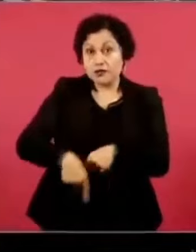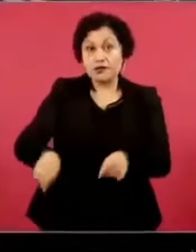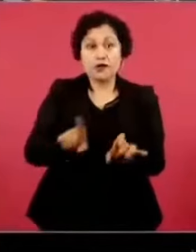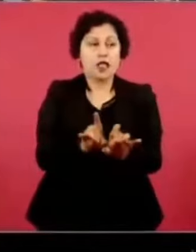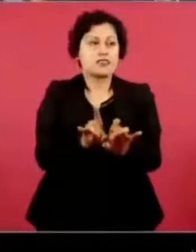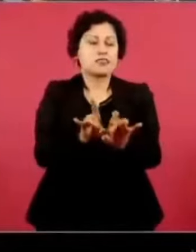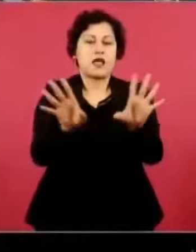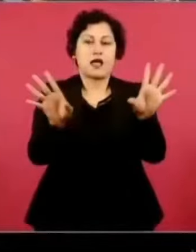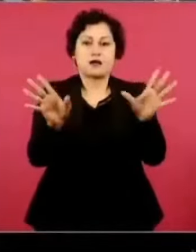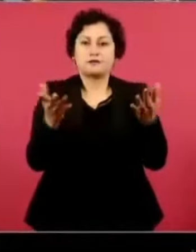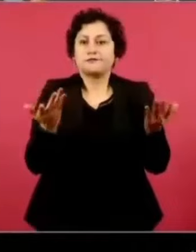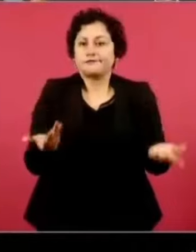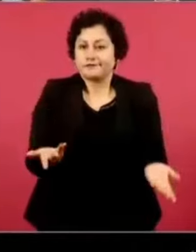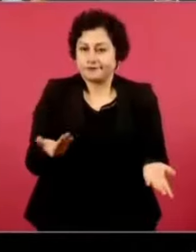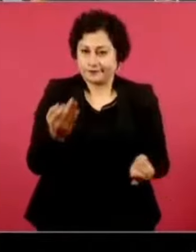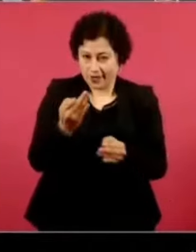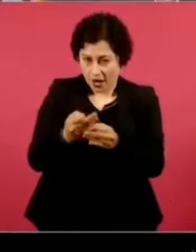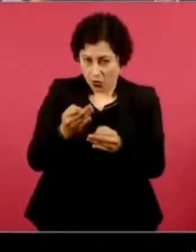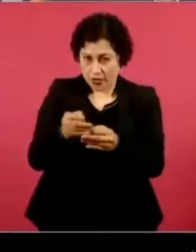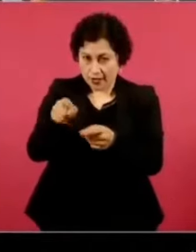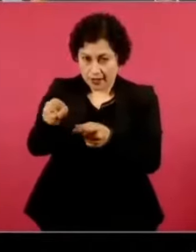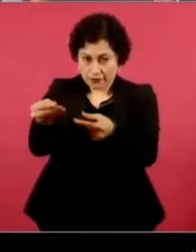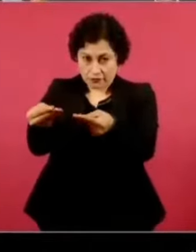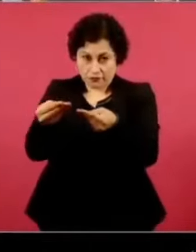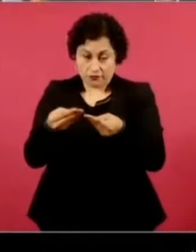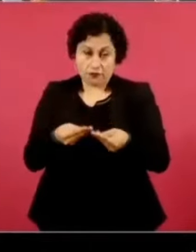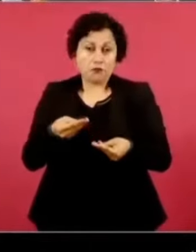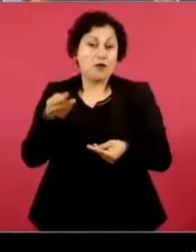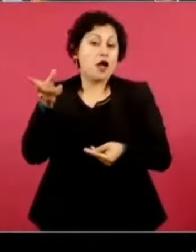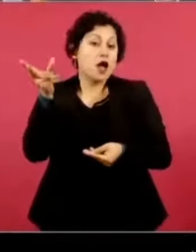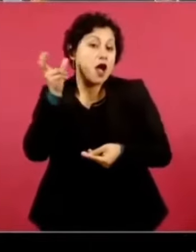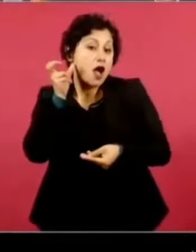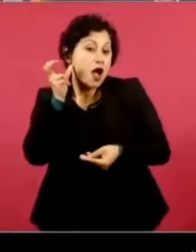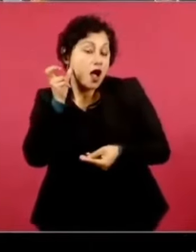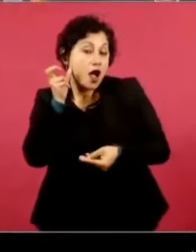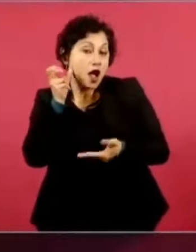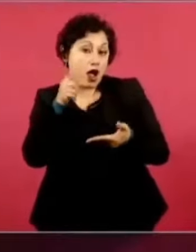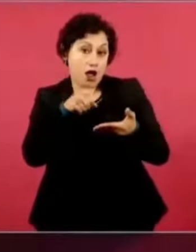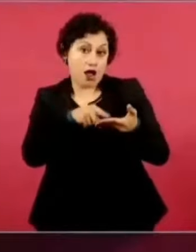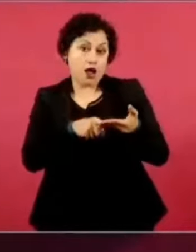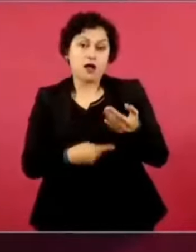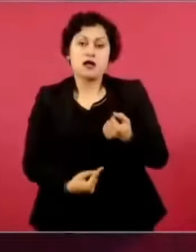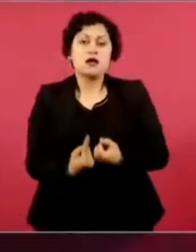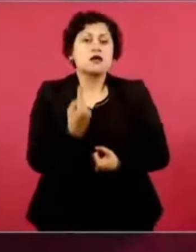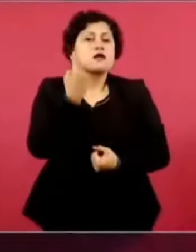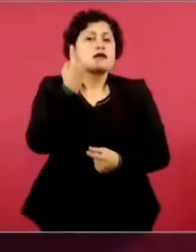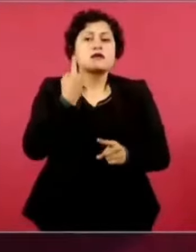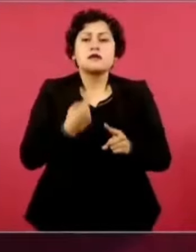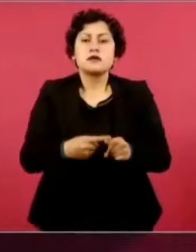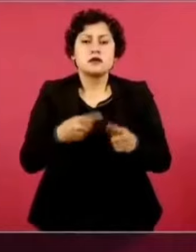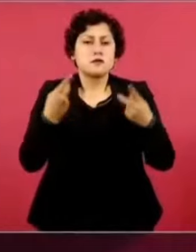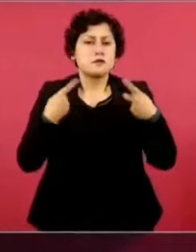fragmento de alguien que dice no me han